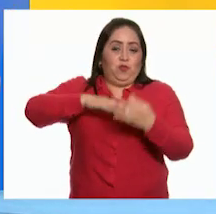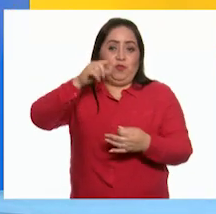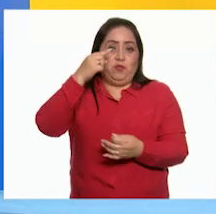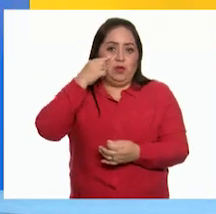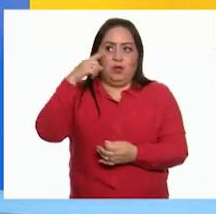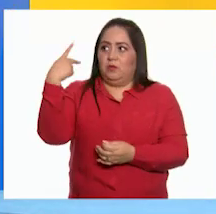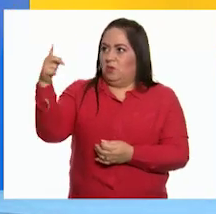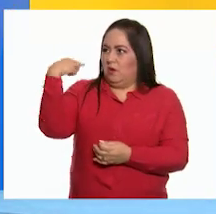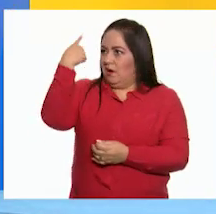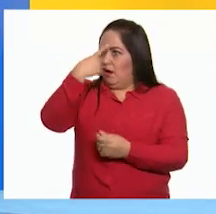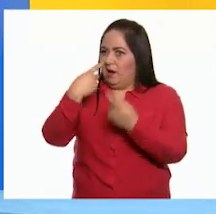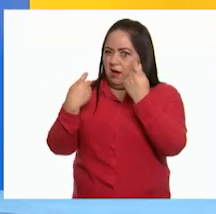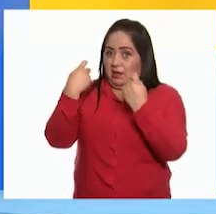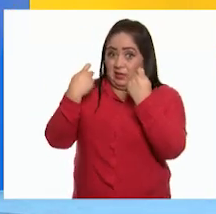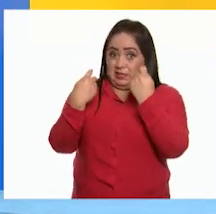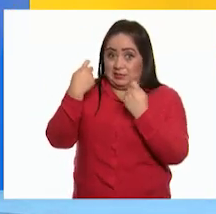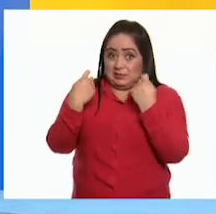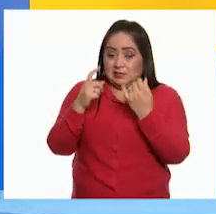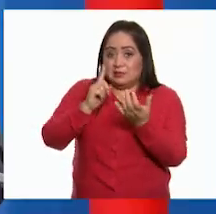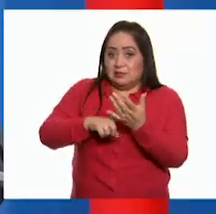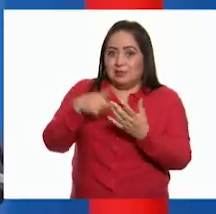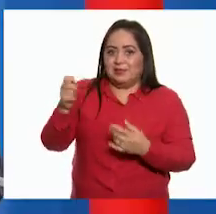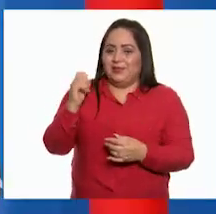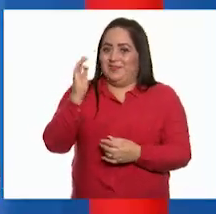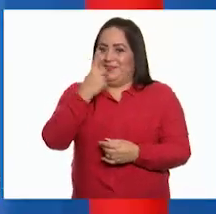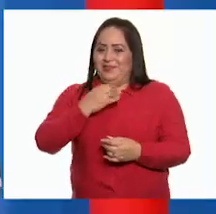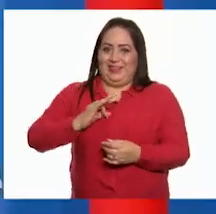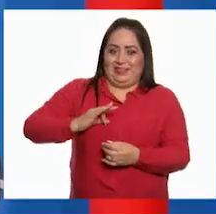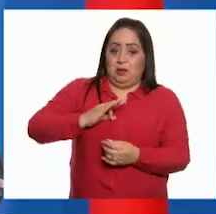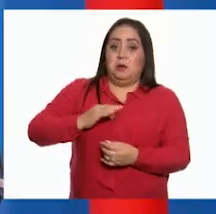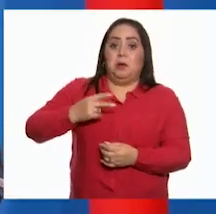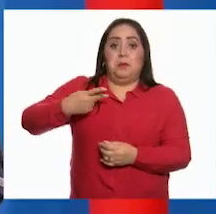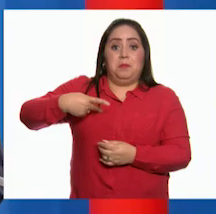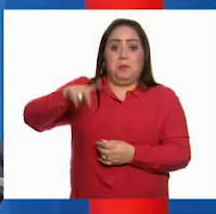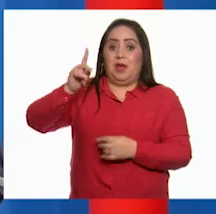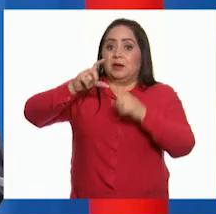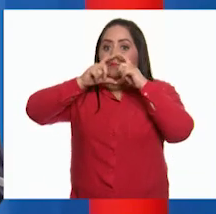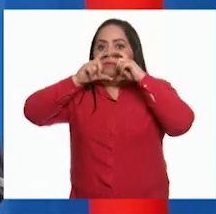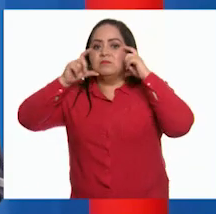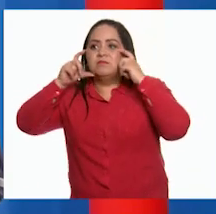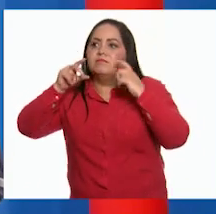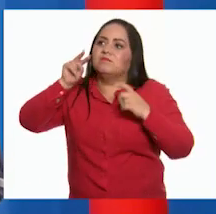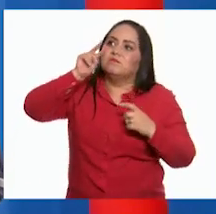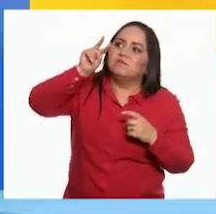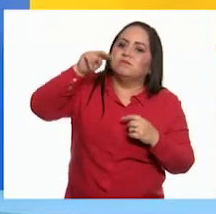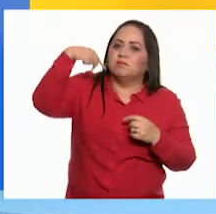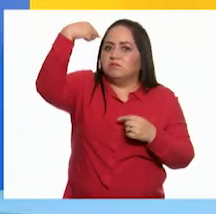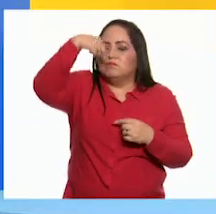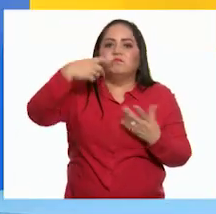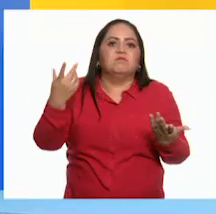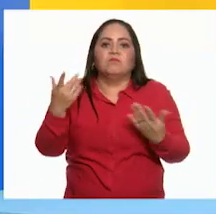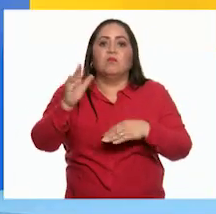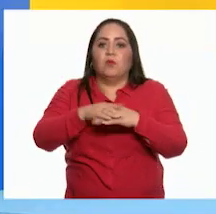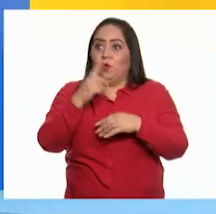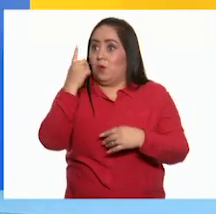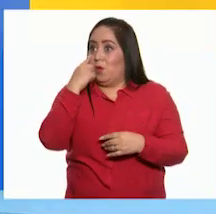fíjate en tu cara. Tu expresión es de felicidad, aunque por el cubrebocas no me permite ver toda tu cara, por tus ojos iluminados y